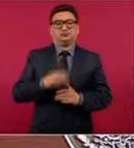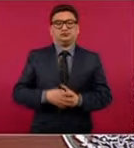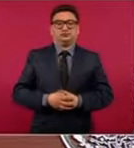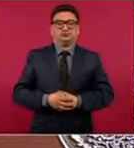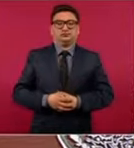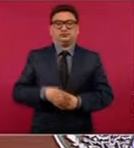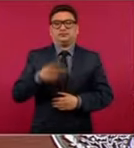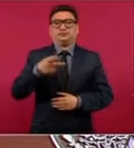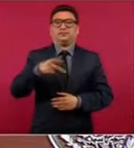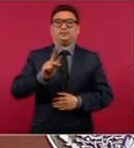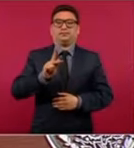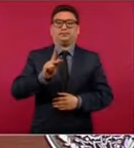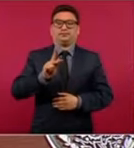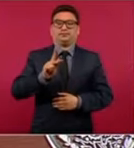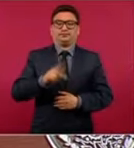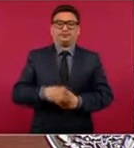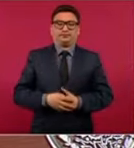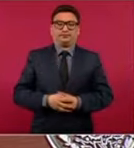pero